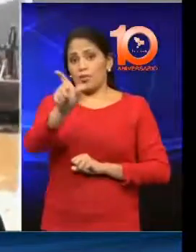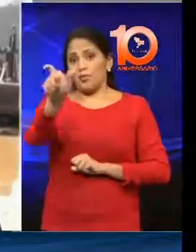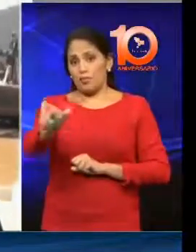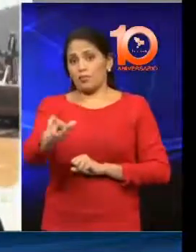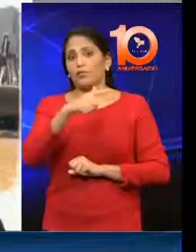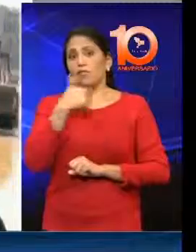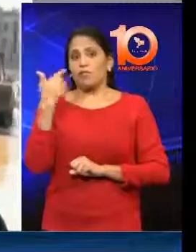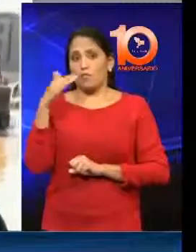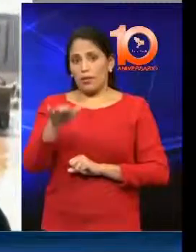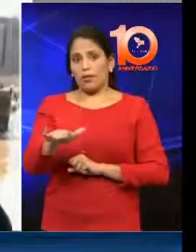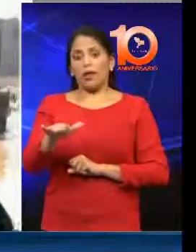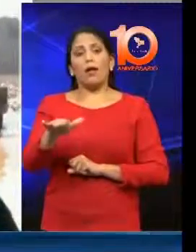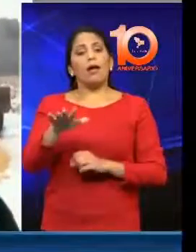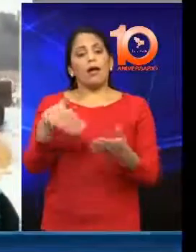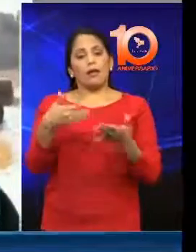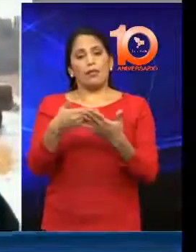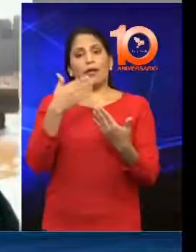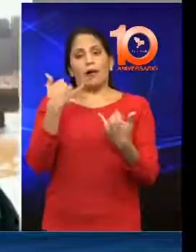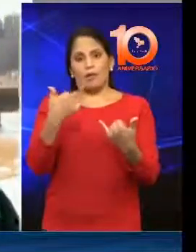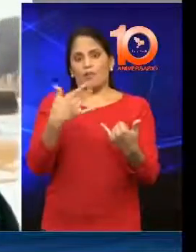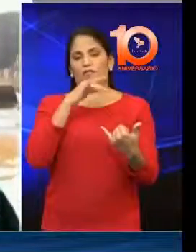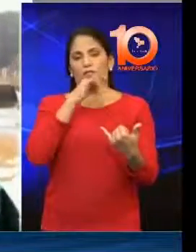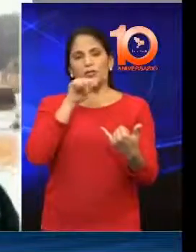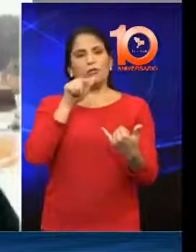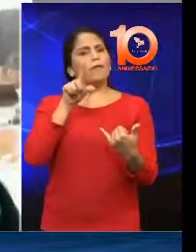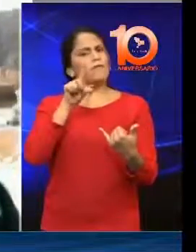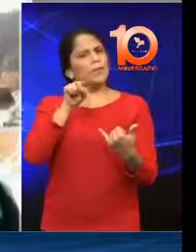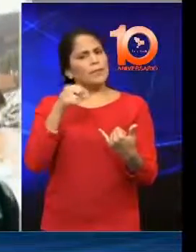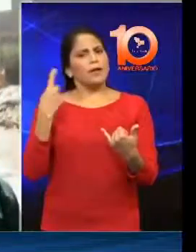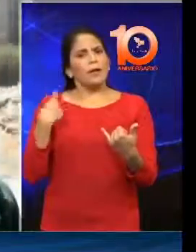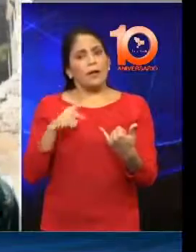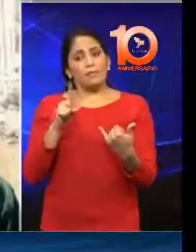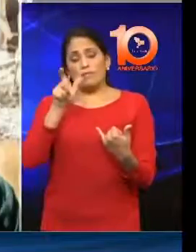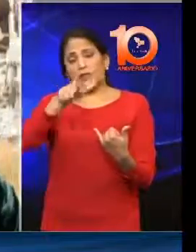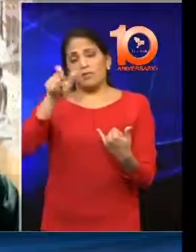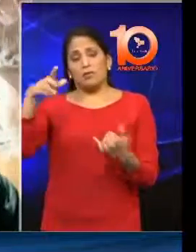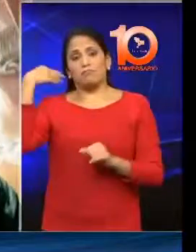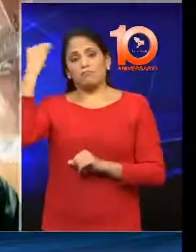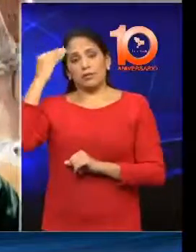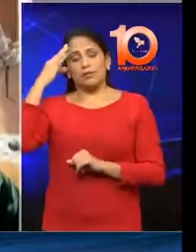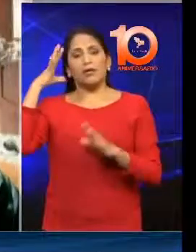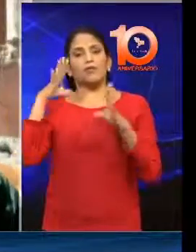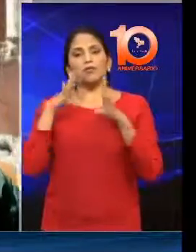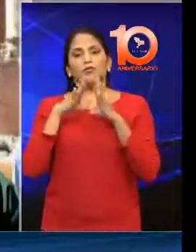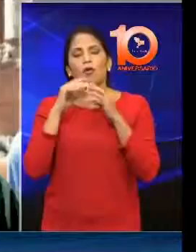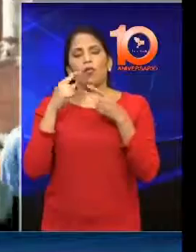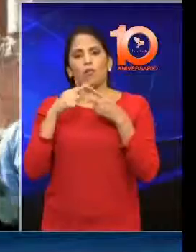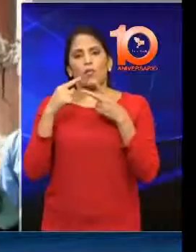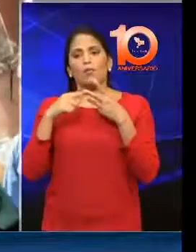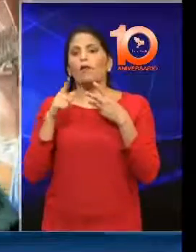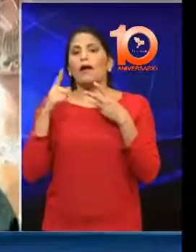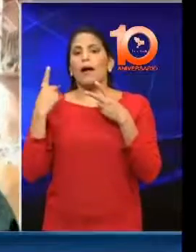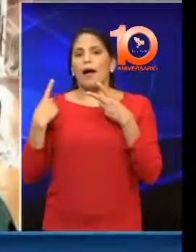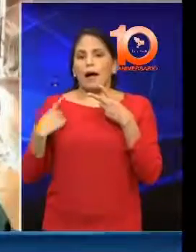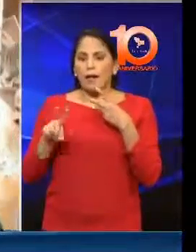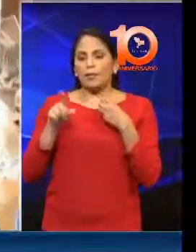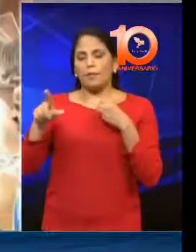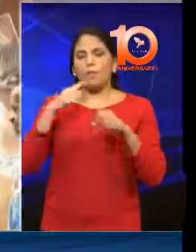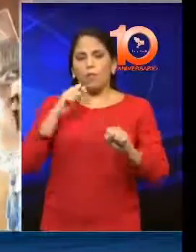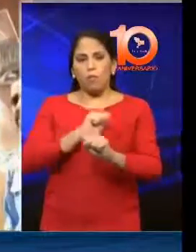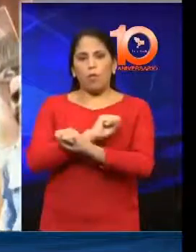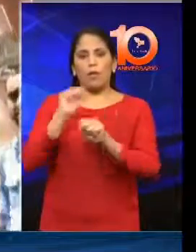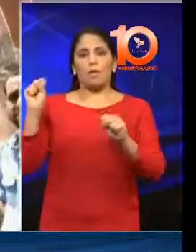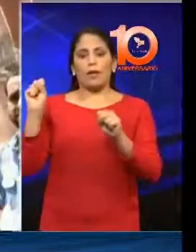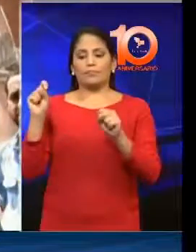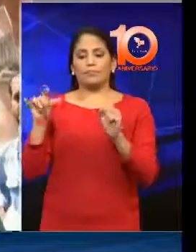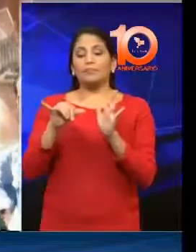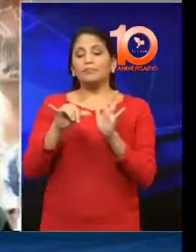momento, según han informado las autoridades, y también hay quienes dicen que fue a través de un coche bomba que estaba plantado en